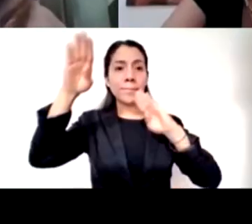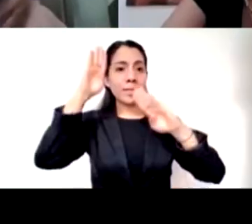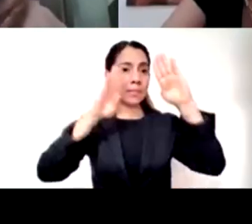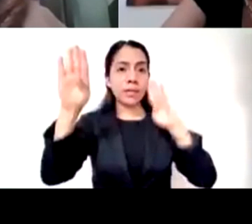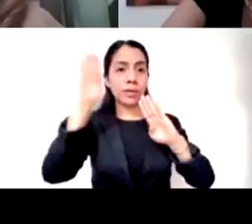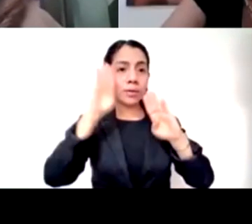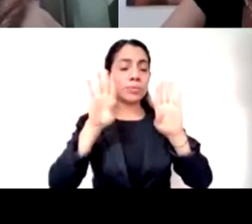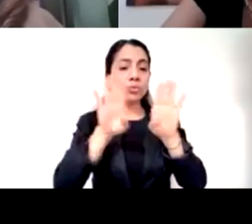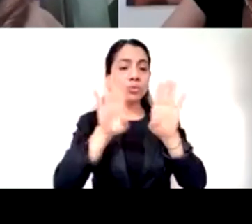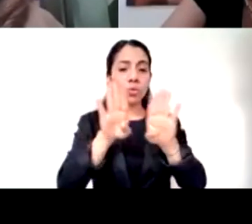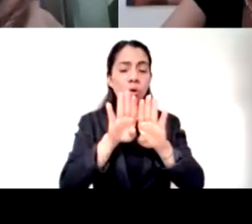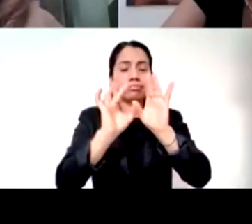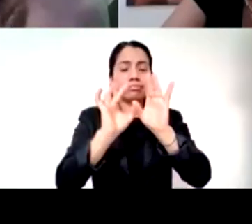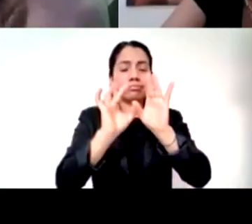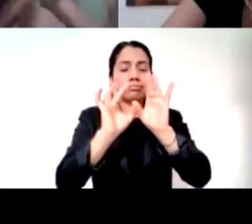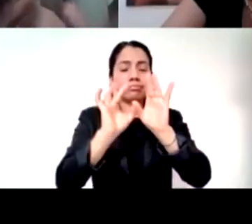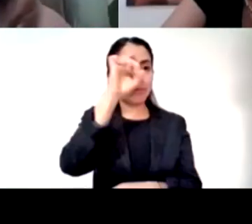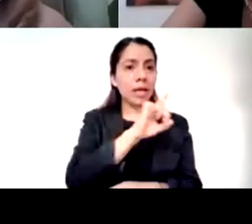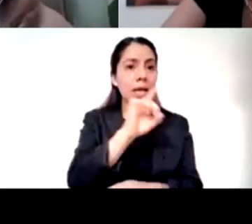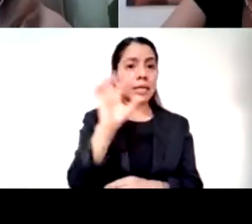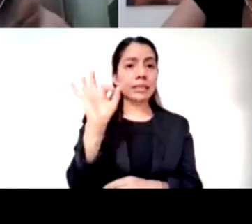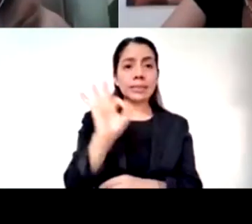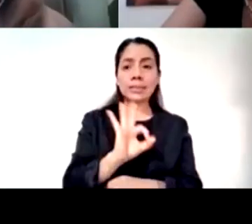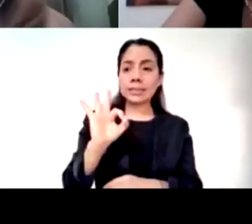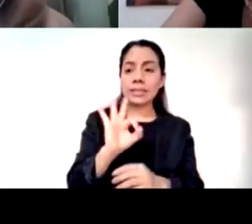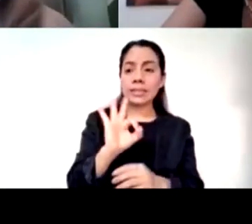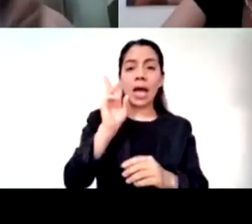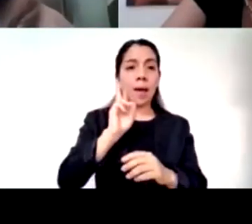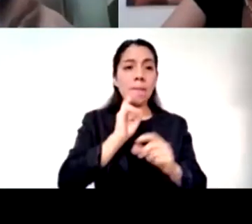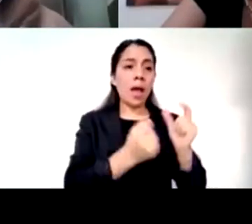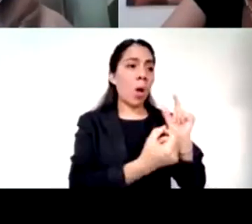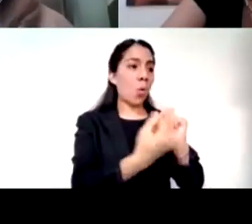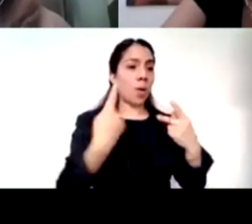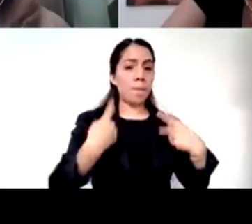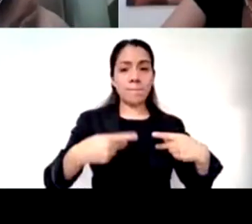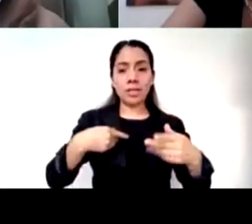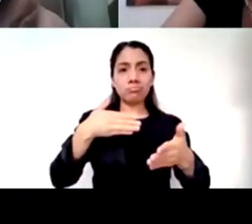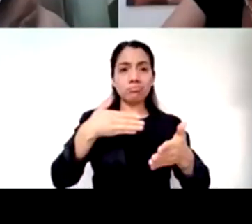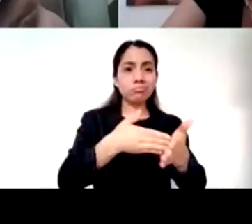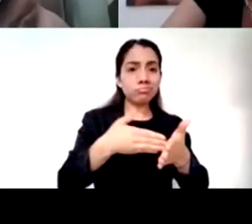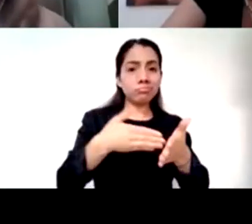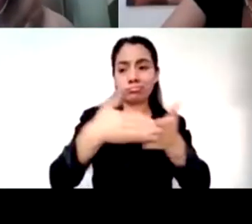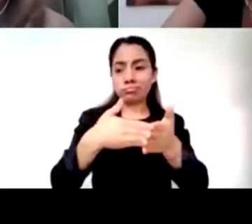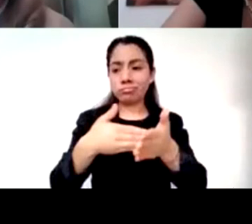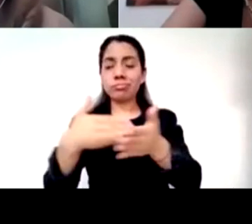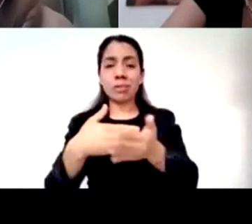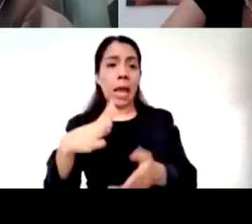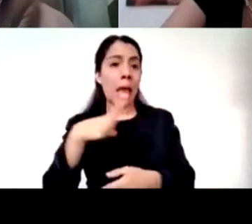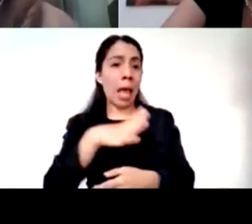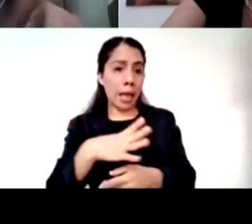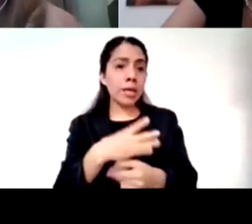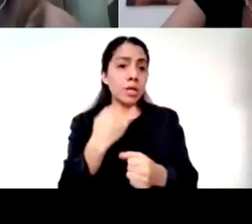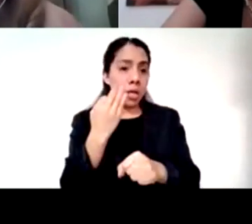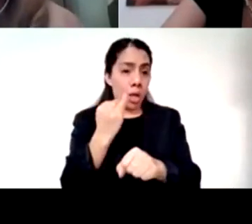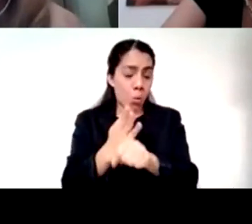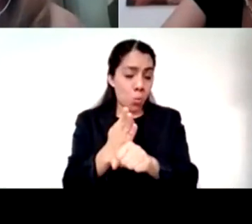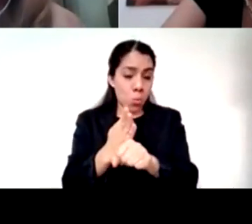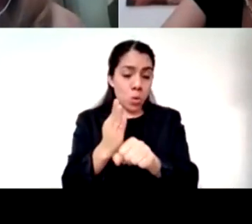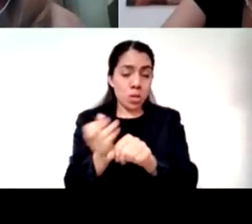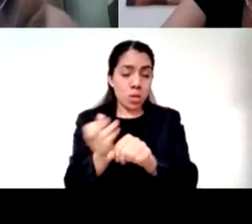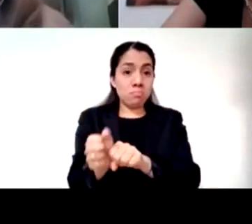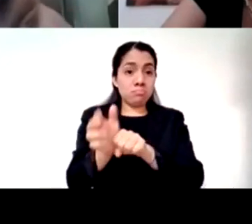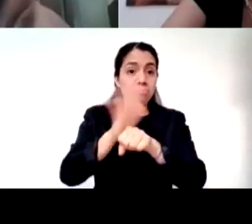plantear con todas las limitaciones que la pandemia nos impone de diálogos de